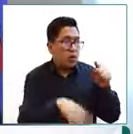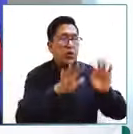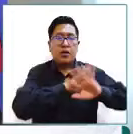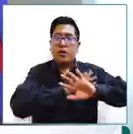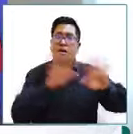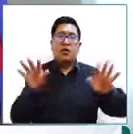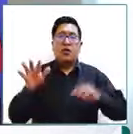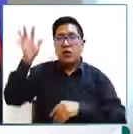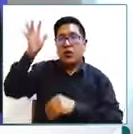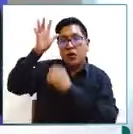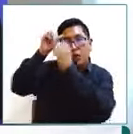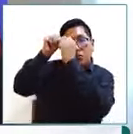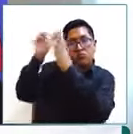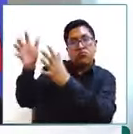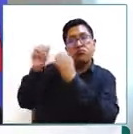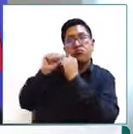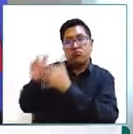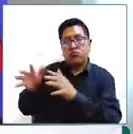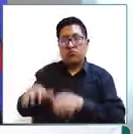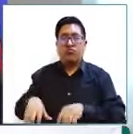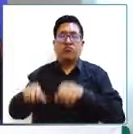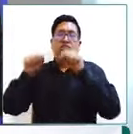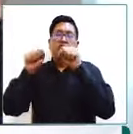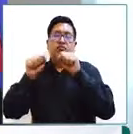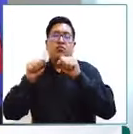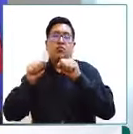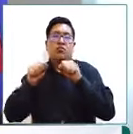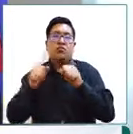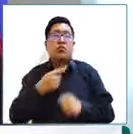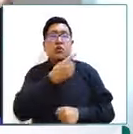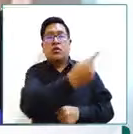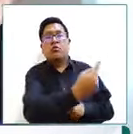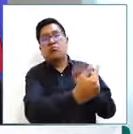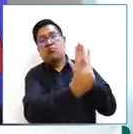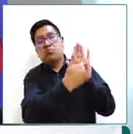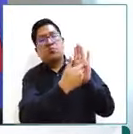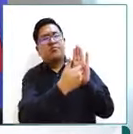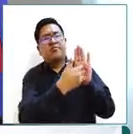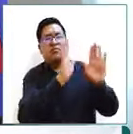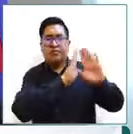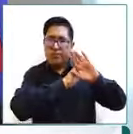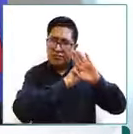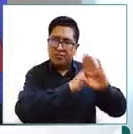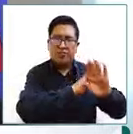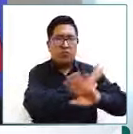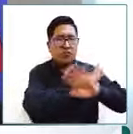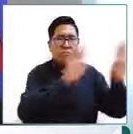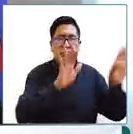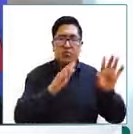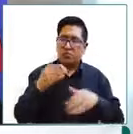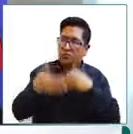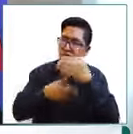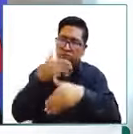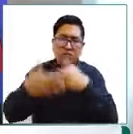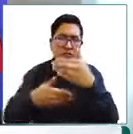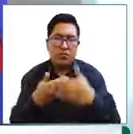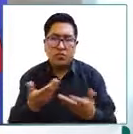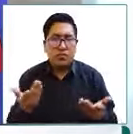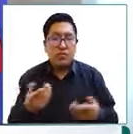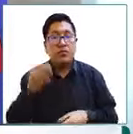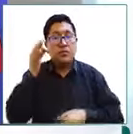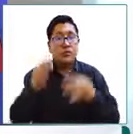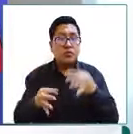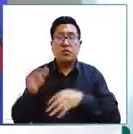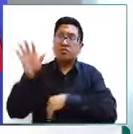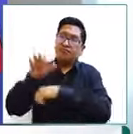esté trabajando entonces pueda decir un momentito, no puedes hacer esto porque tú estás limitado, ¿no?, o si tiene que llamar al auxilio de la fuerza pública